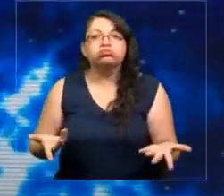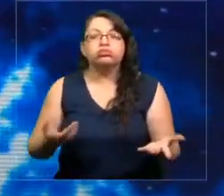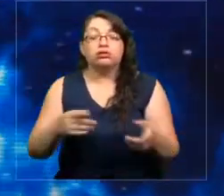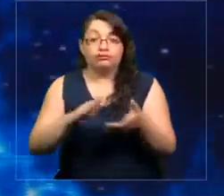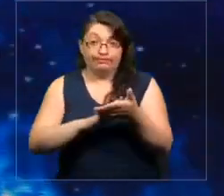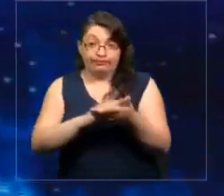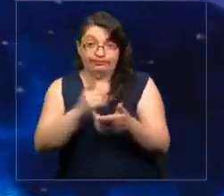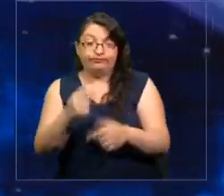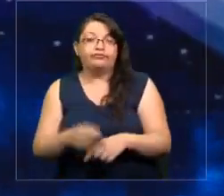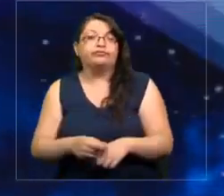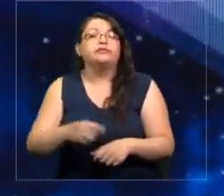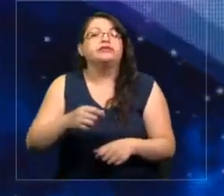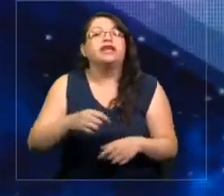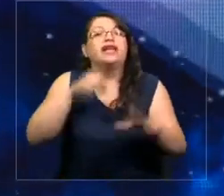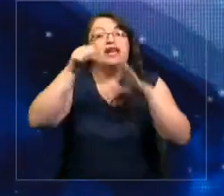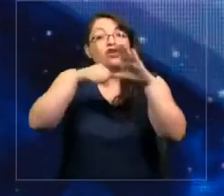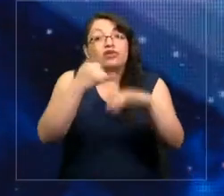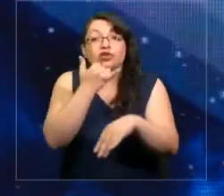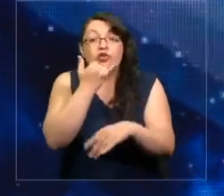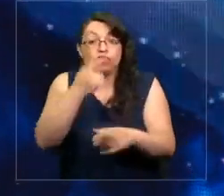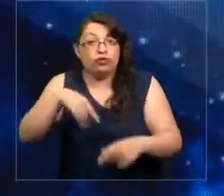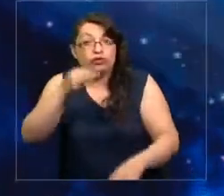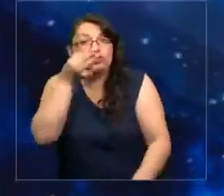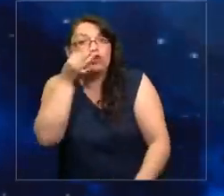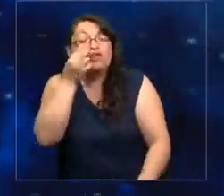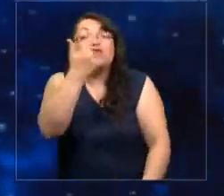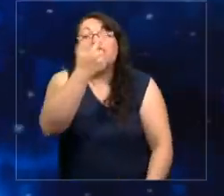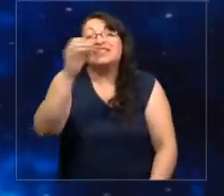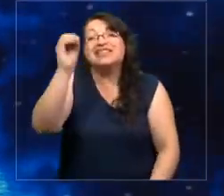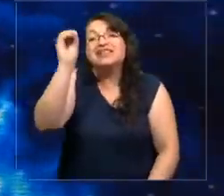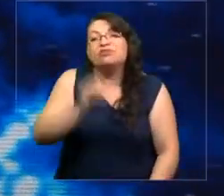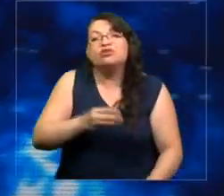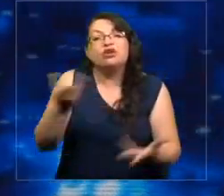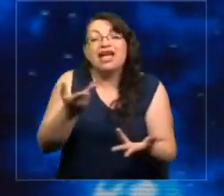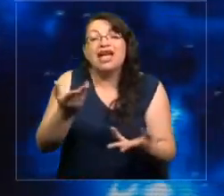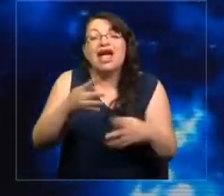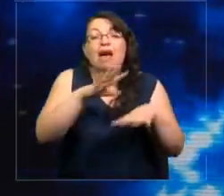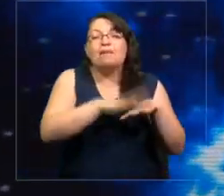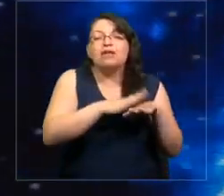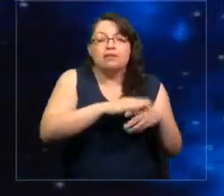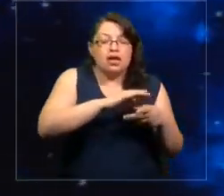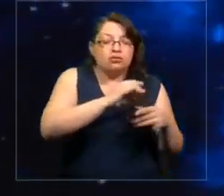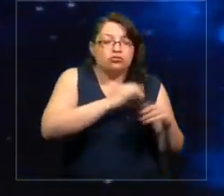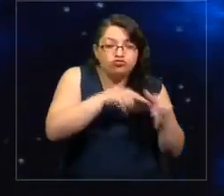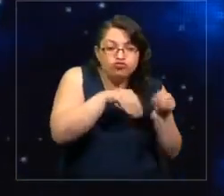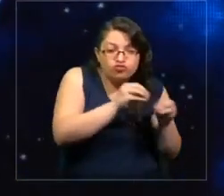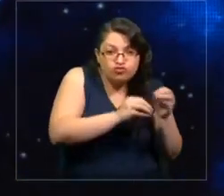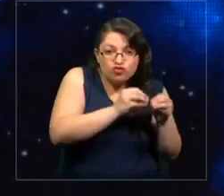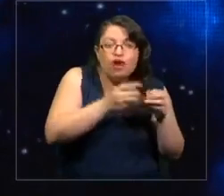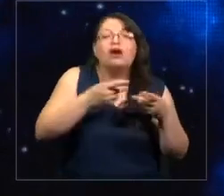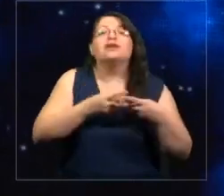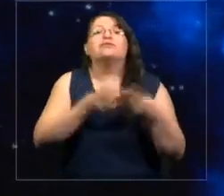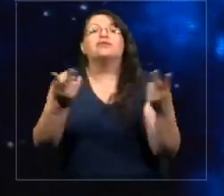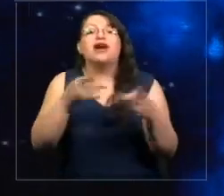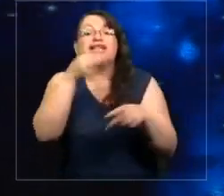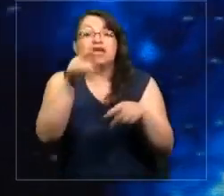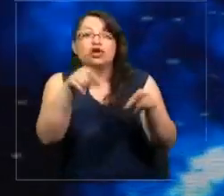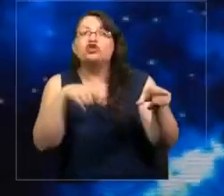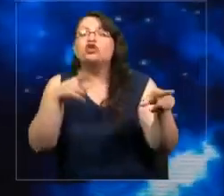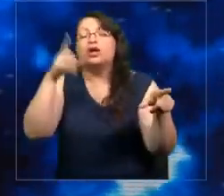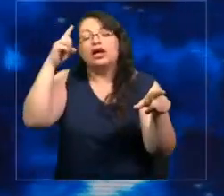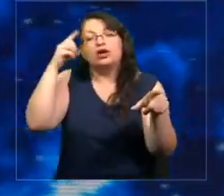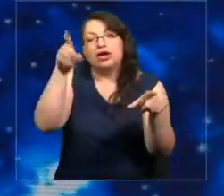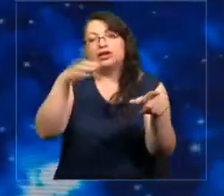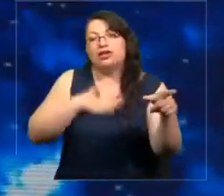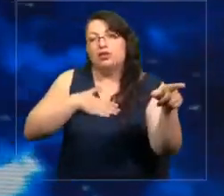El 70% de los videos de YouTube que vemos son recomendaciones del algoritmo. El 70% de esos miles de millones